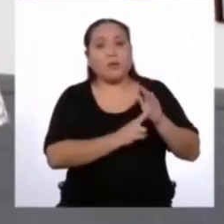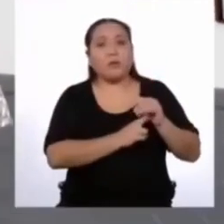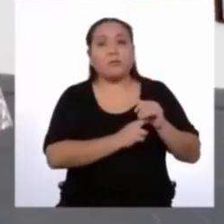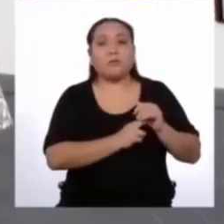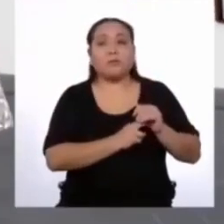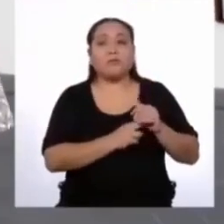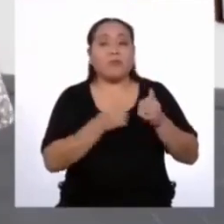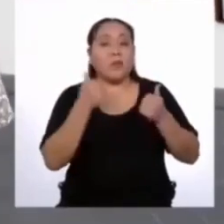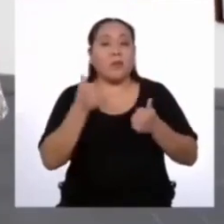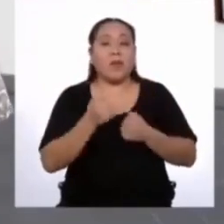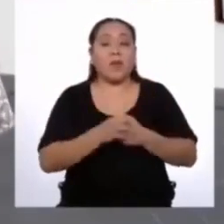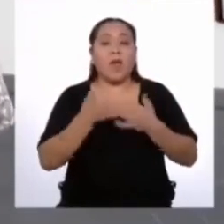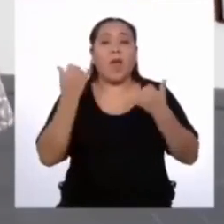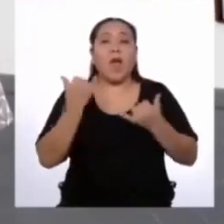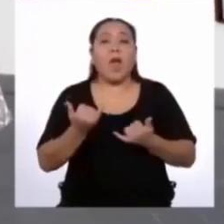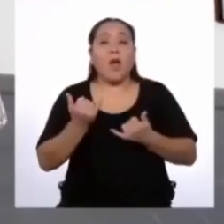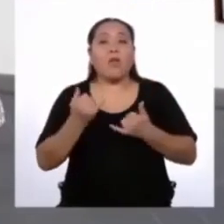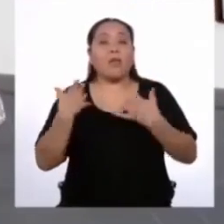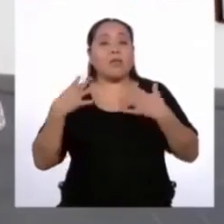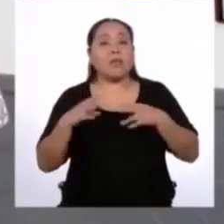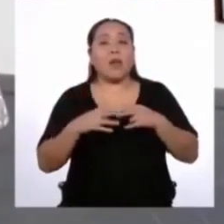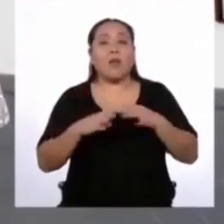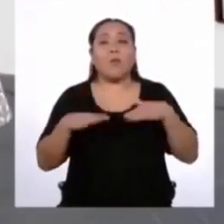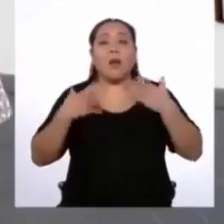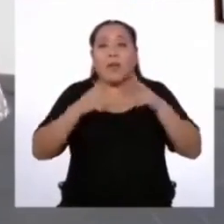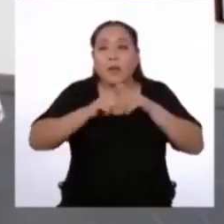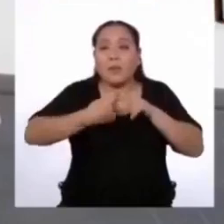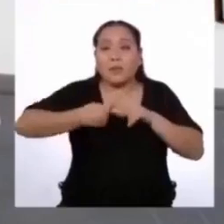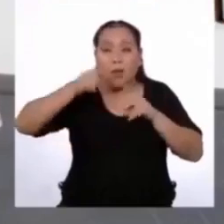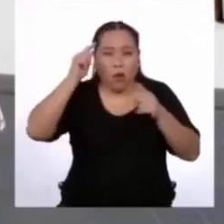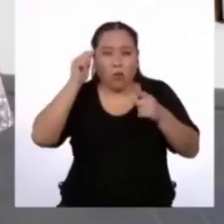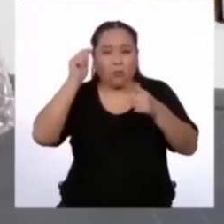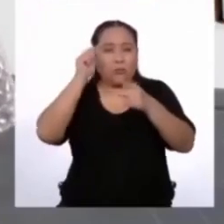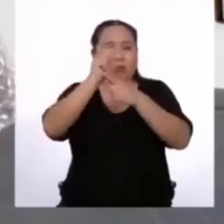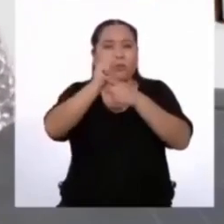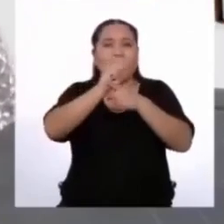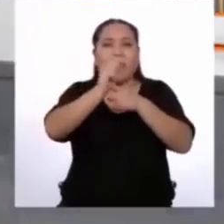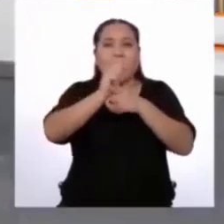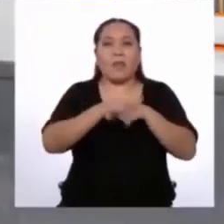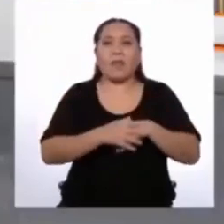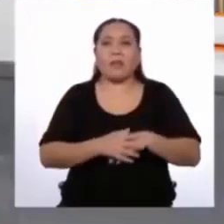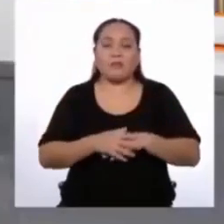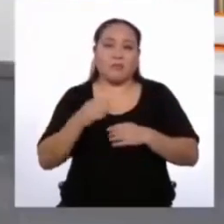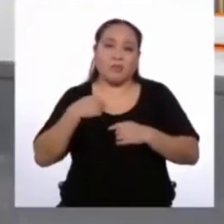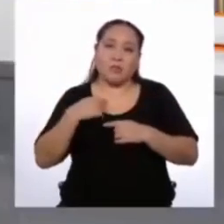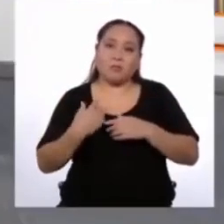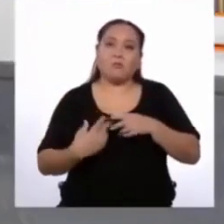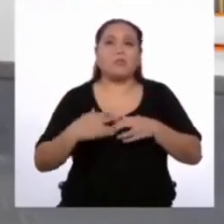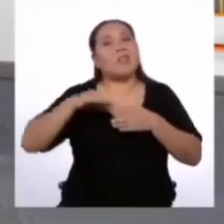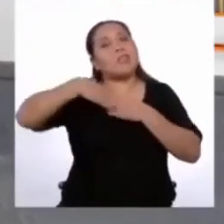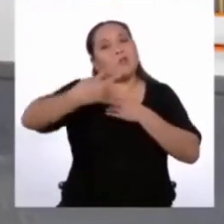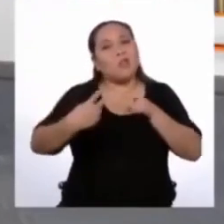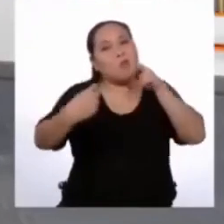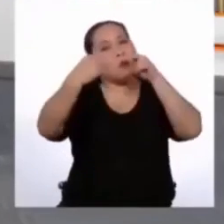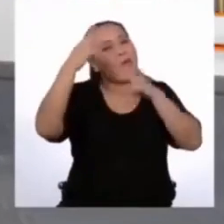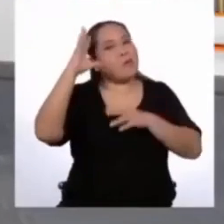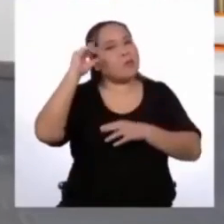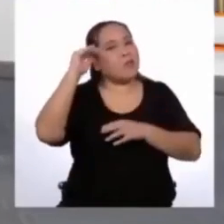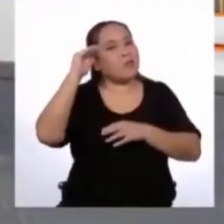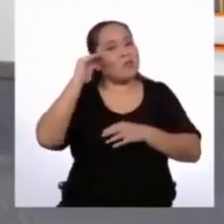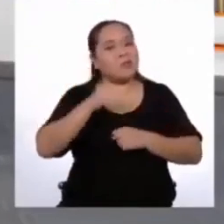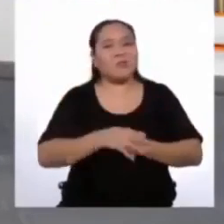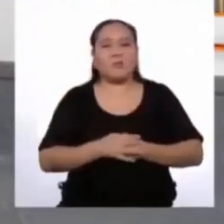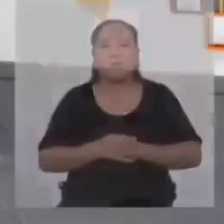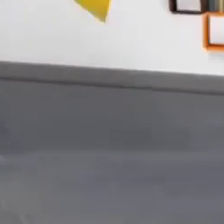¡Qué bueno! Ahora manos a la obra con el reto planteado y conmigo será hasta la próxima. ¡Nos vemos pronto! ¡Chao, chao, chao!